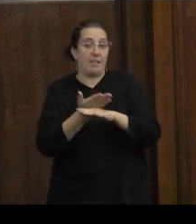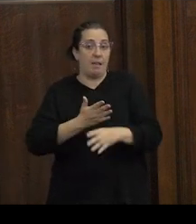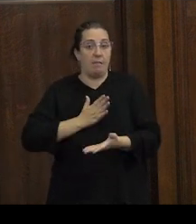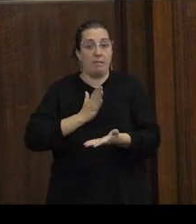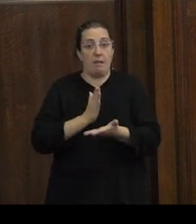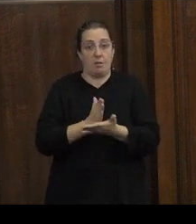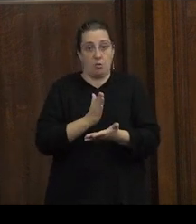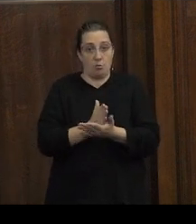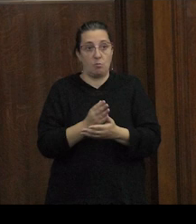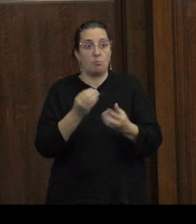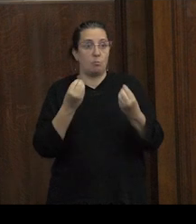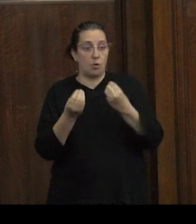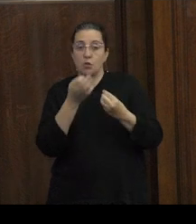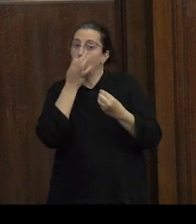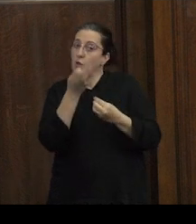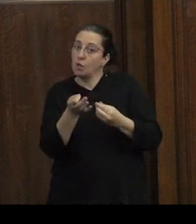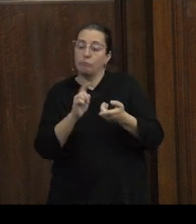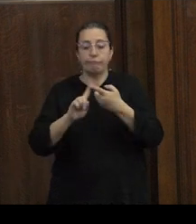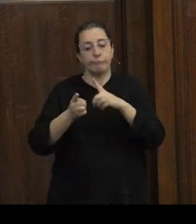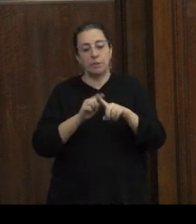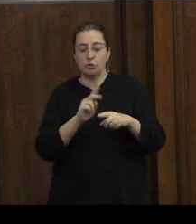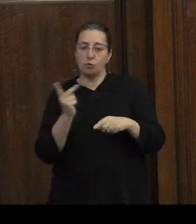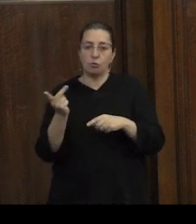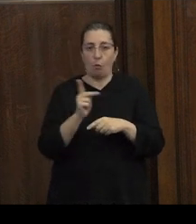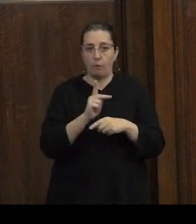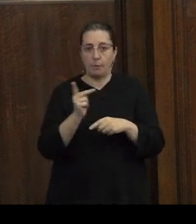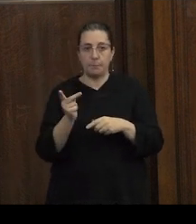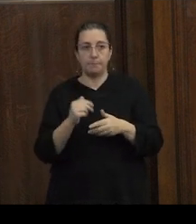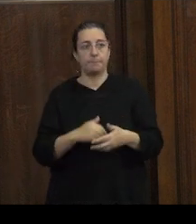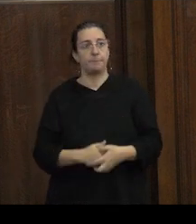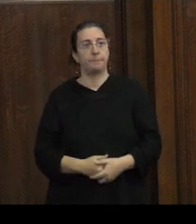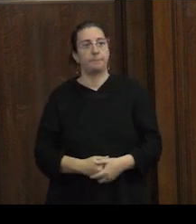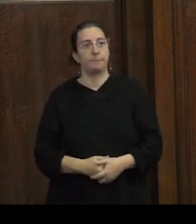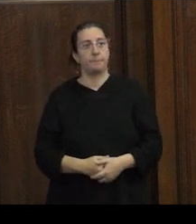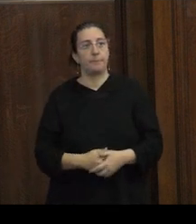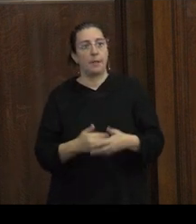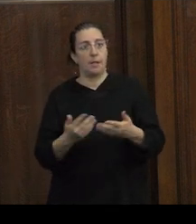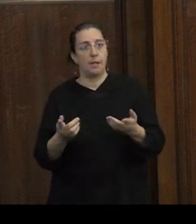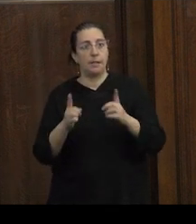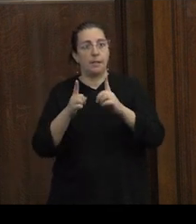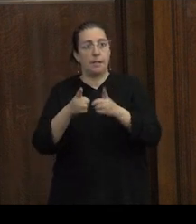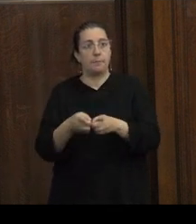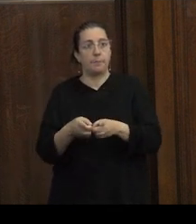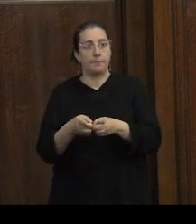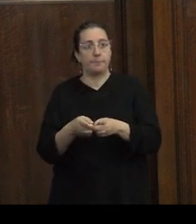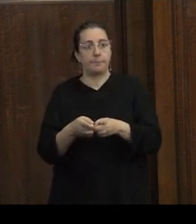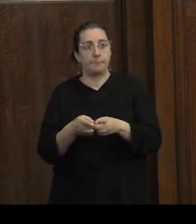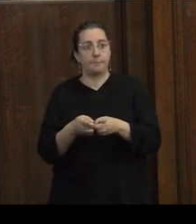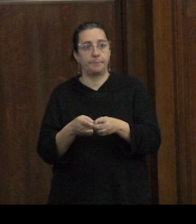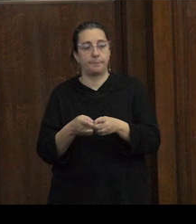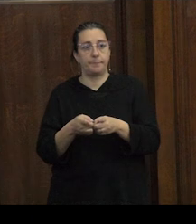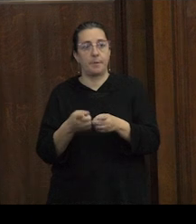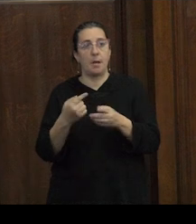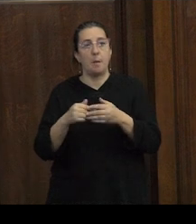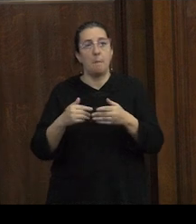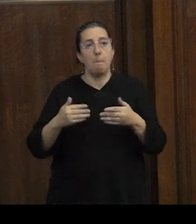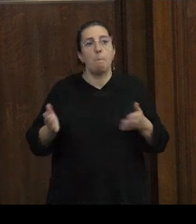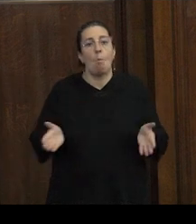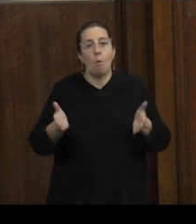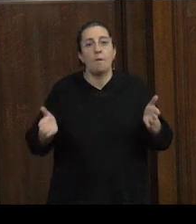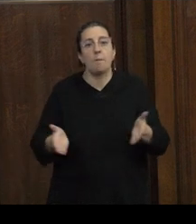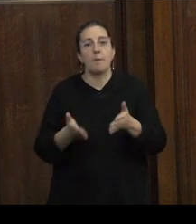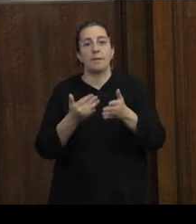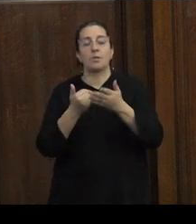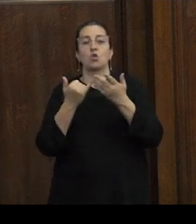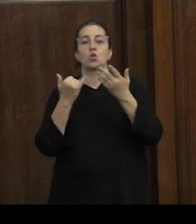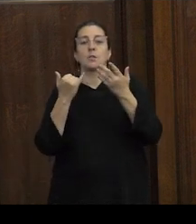en una relación de doble vía y de la mano de los feminismos y de los movimientos sexo